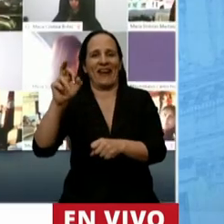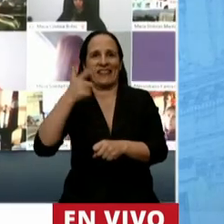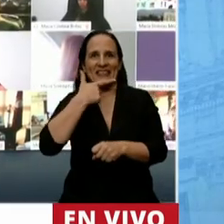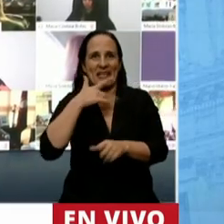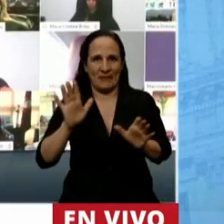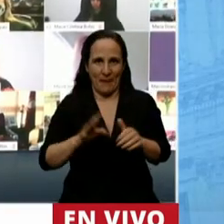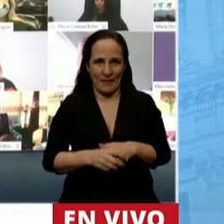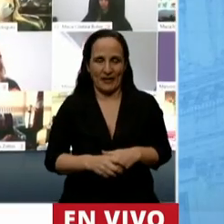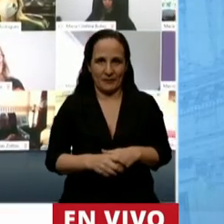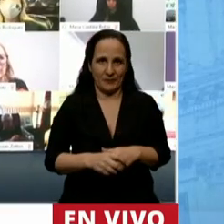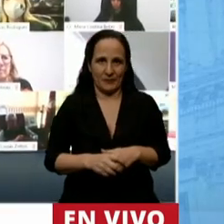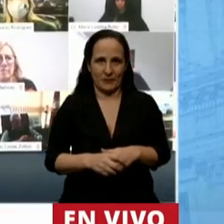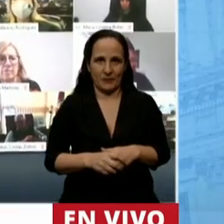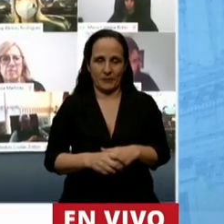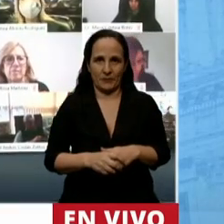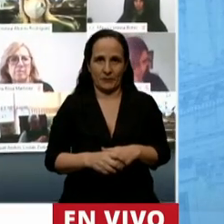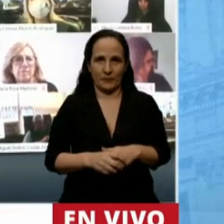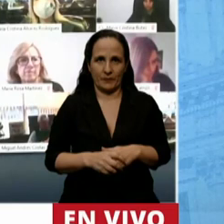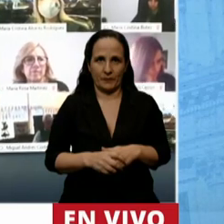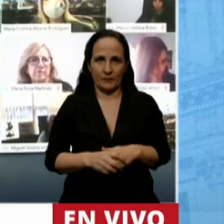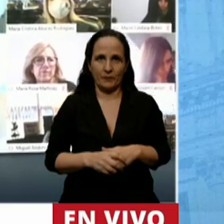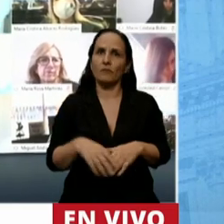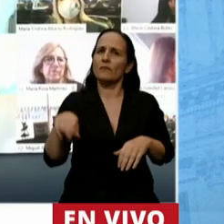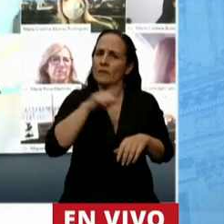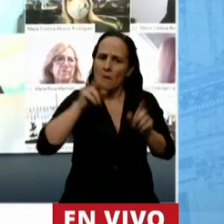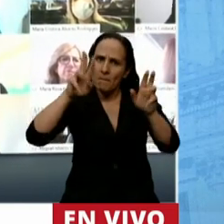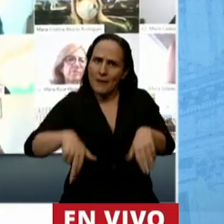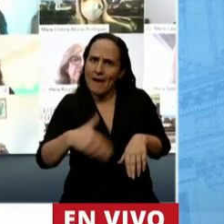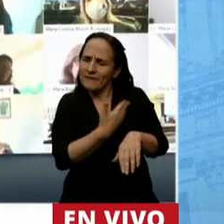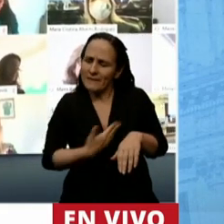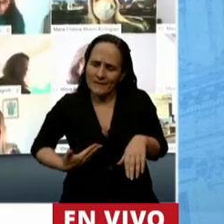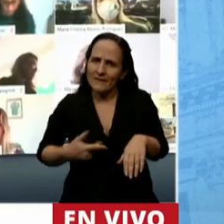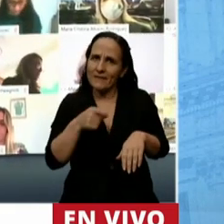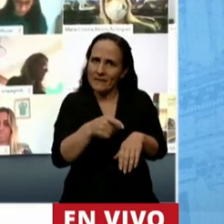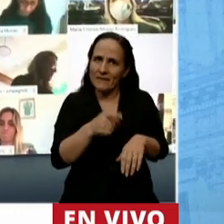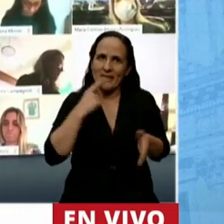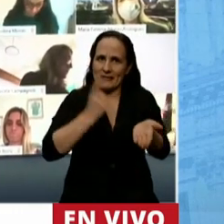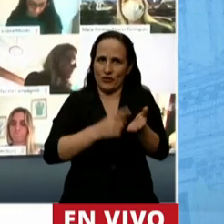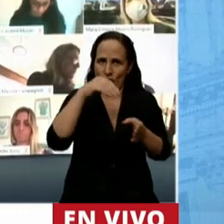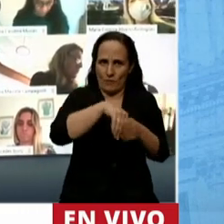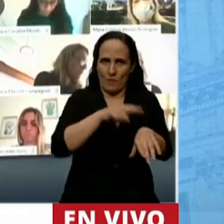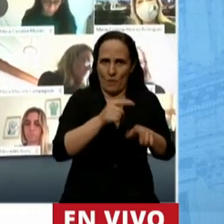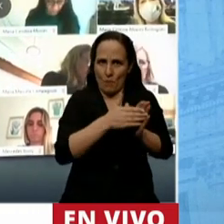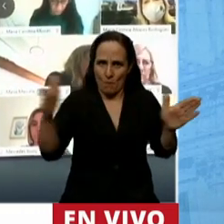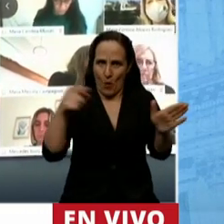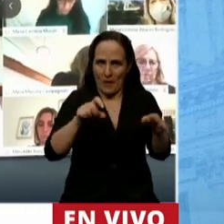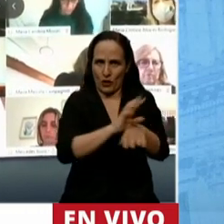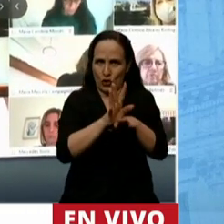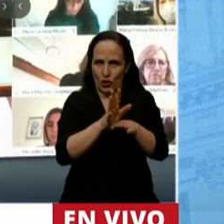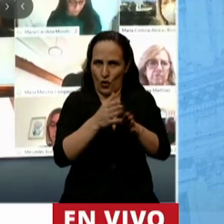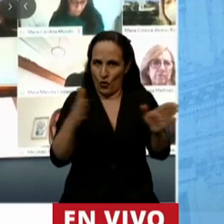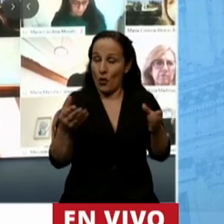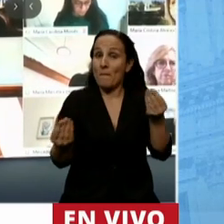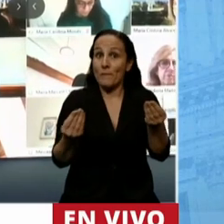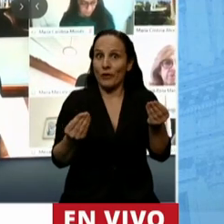una de las políticas de escala diseñada en pandemia implementada en pandemia porque nuestra